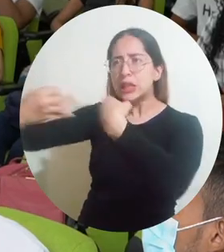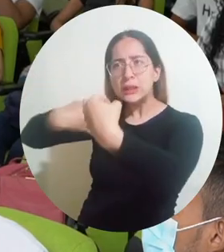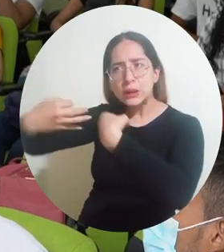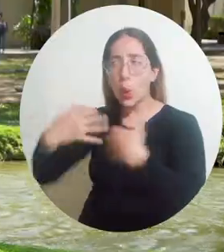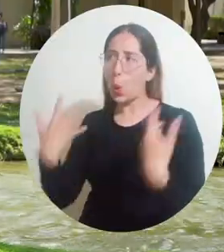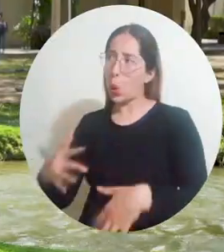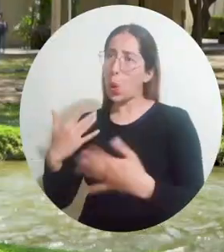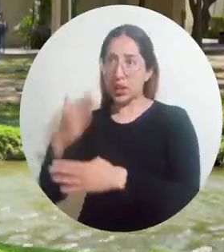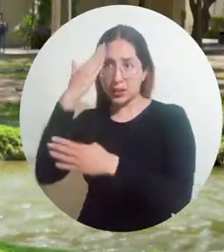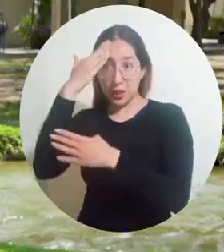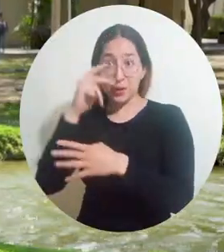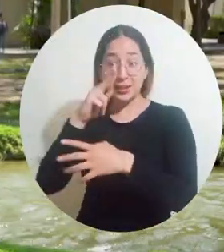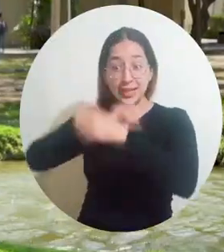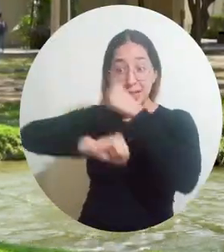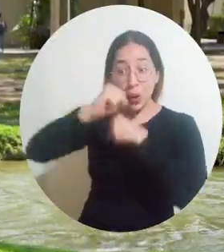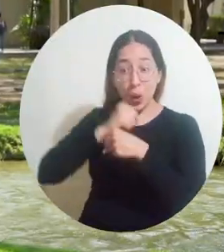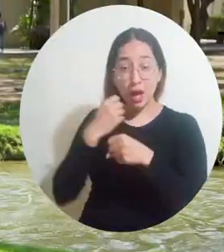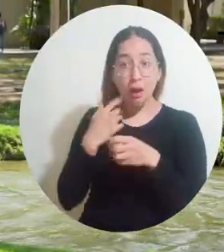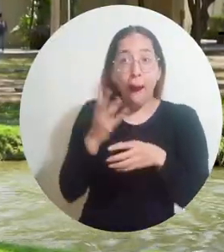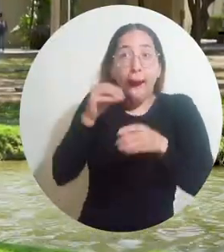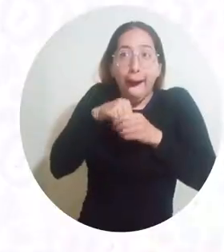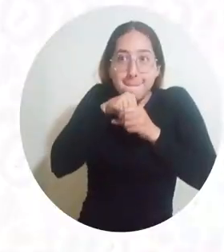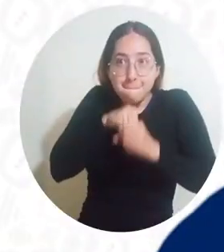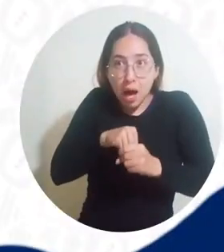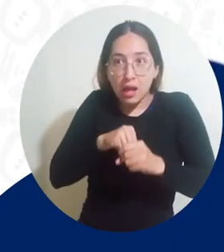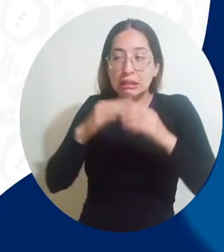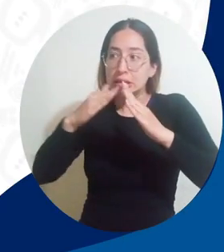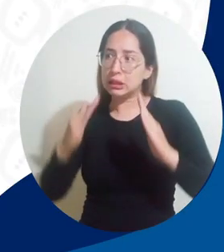porque venimos de un encierro de dos años.